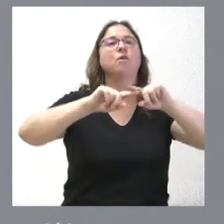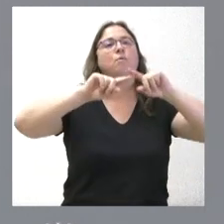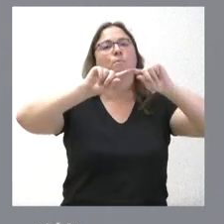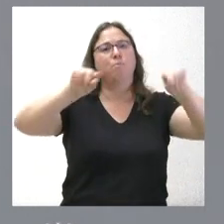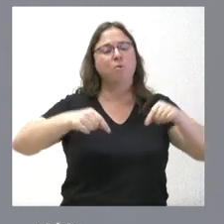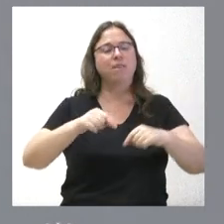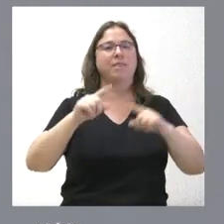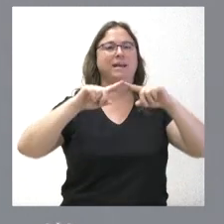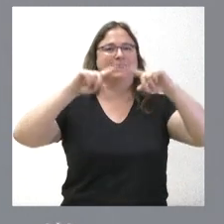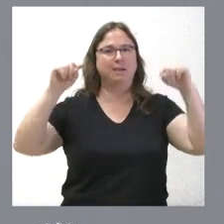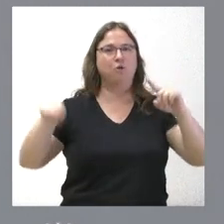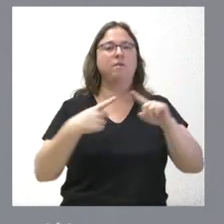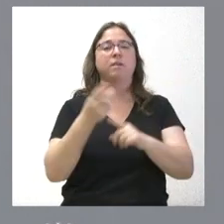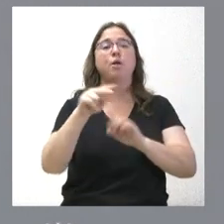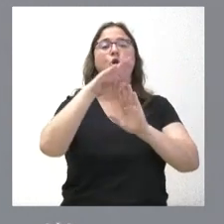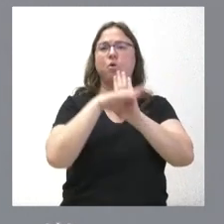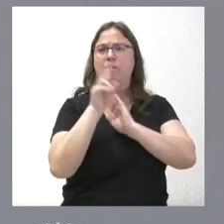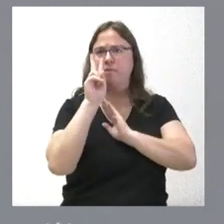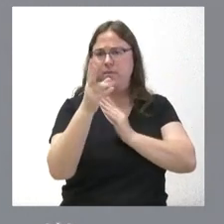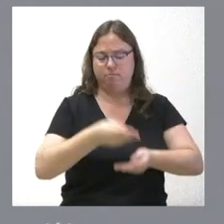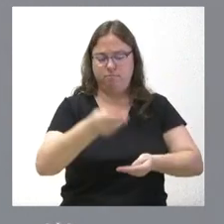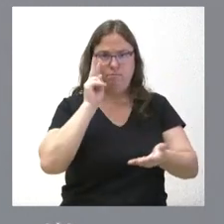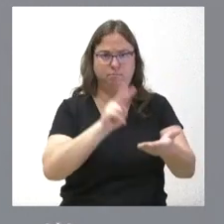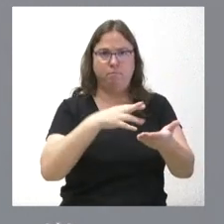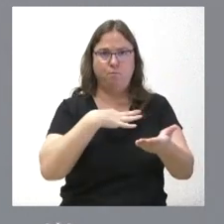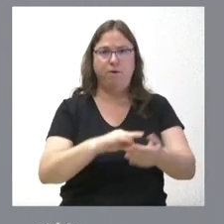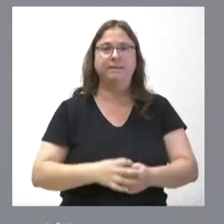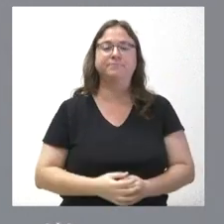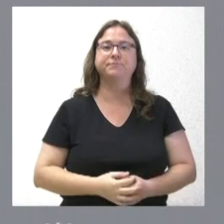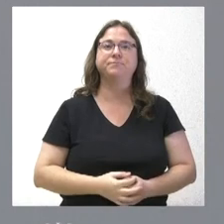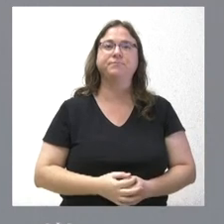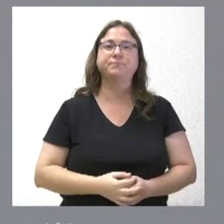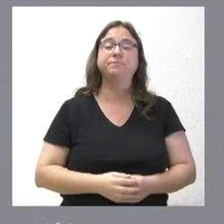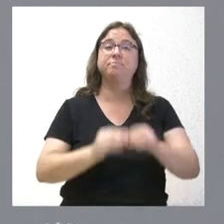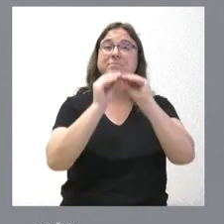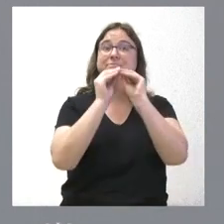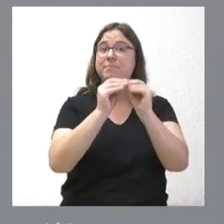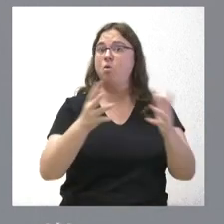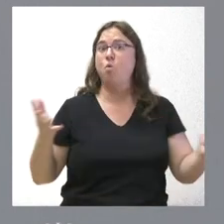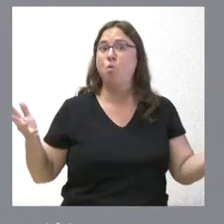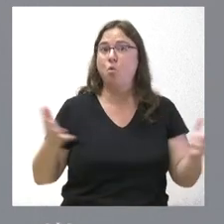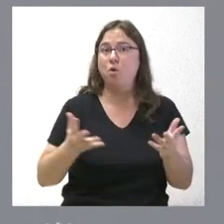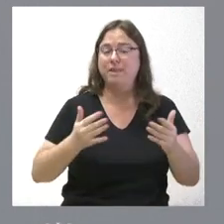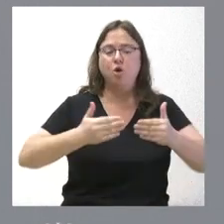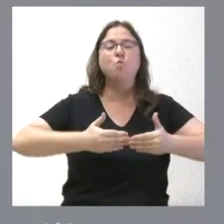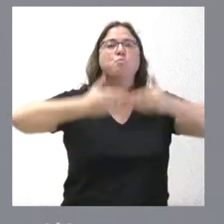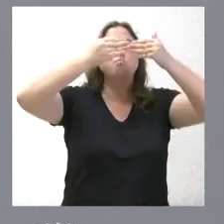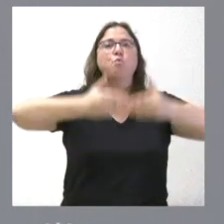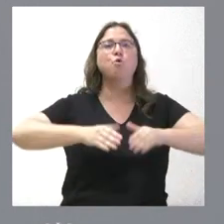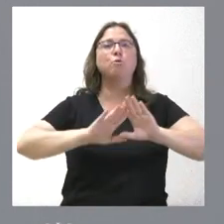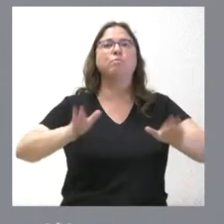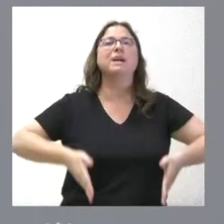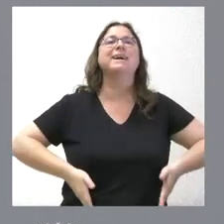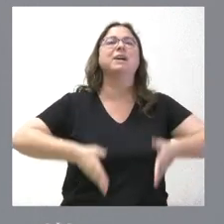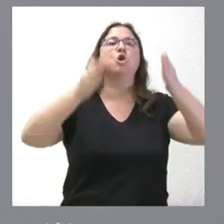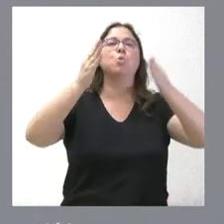Valladolid. Tienen ustedes las condiciones de las mismas en la documentación. Se repara de urgencia un muro de sujeción en la ruta